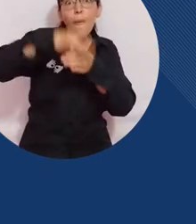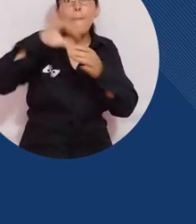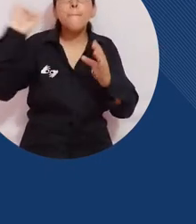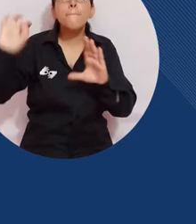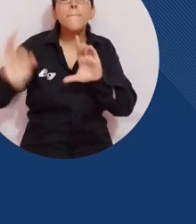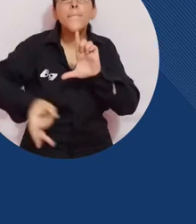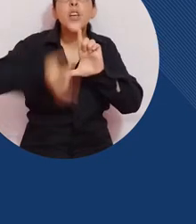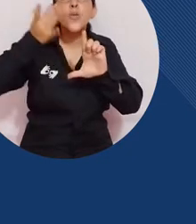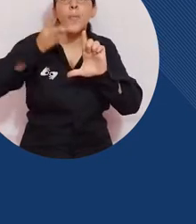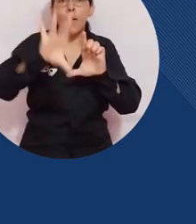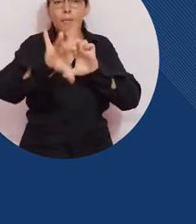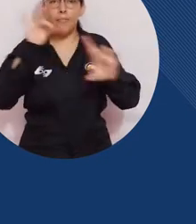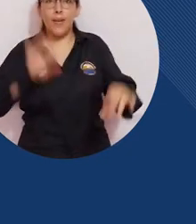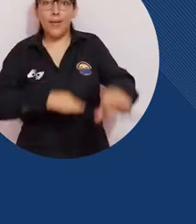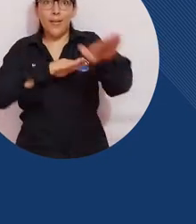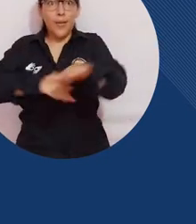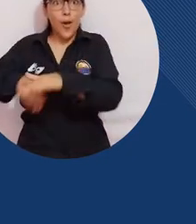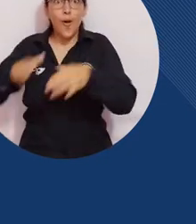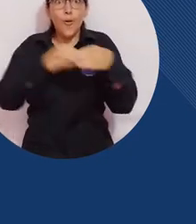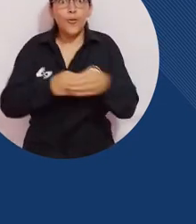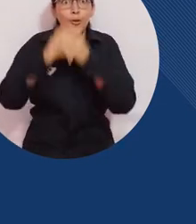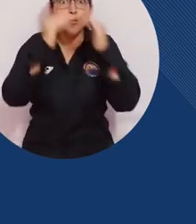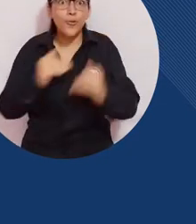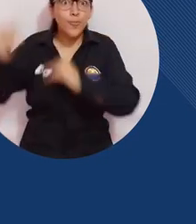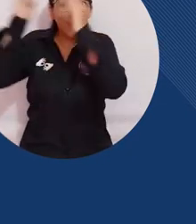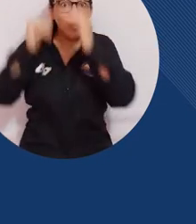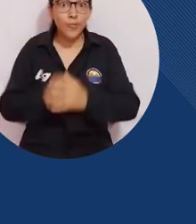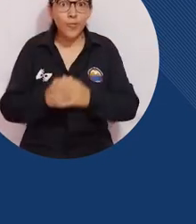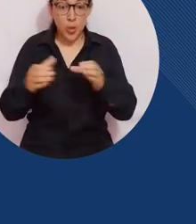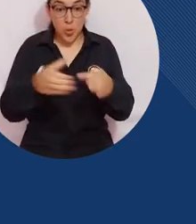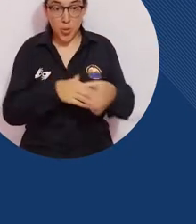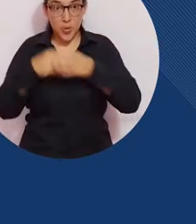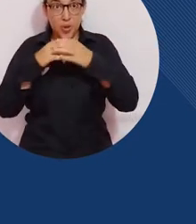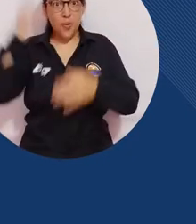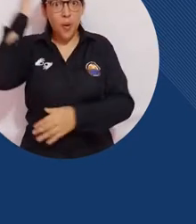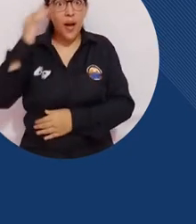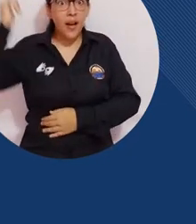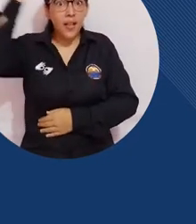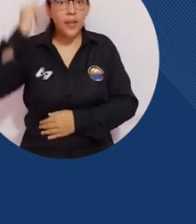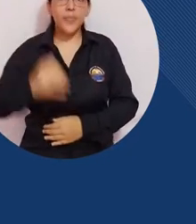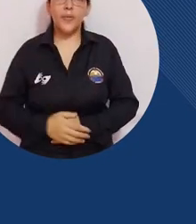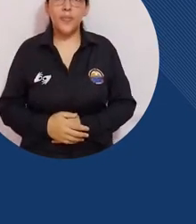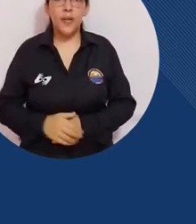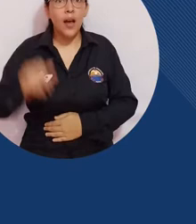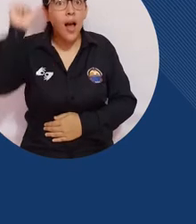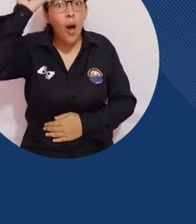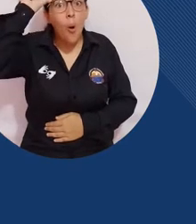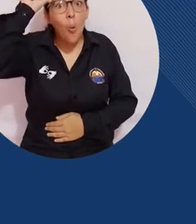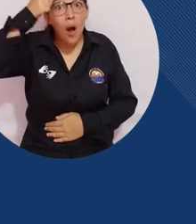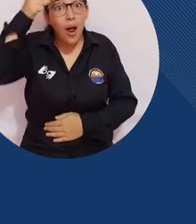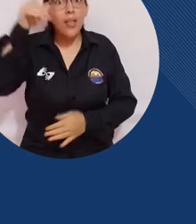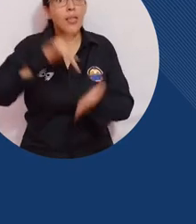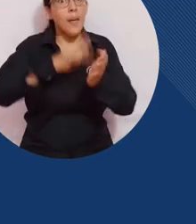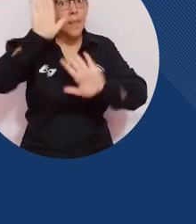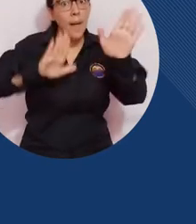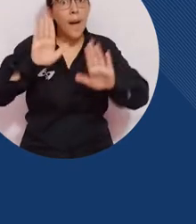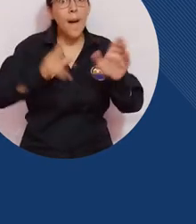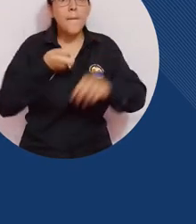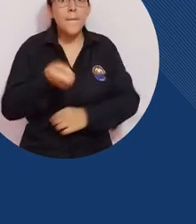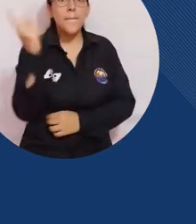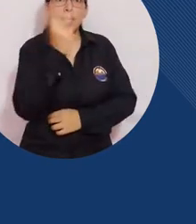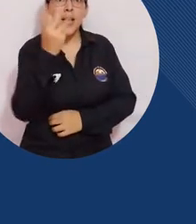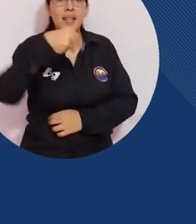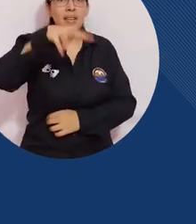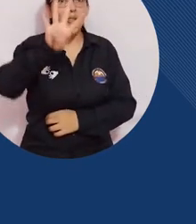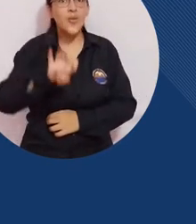votación virtual para la elección de representantes ante el consejo superior y consejo académico recuerda participa este